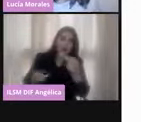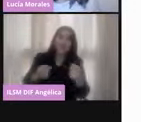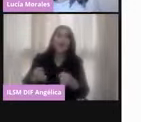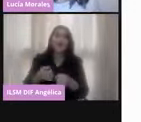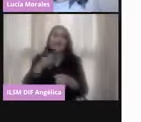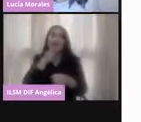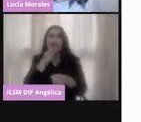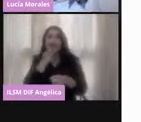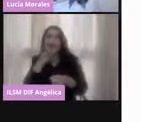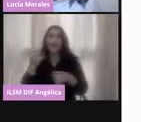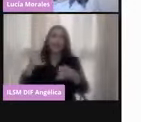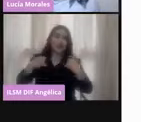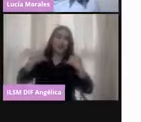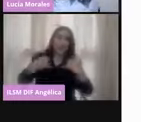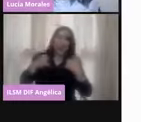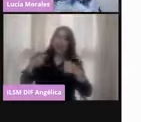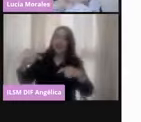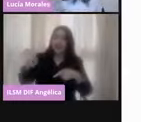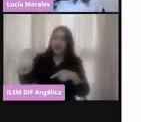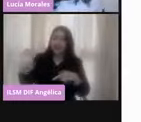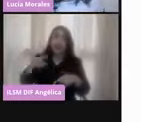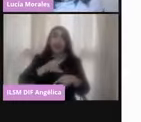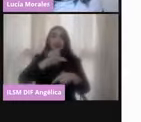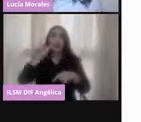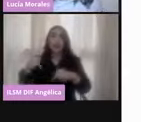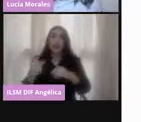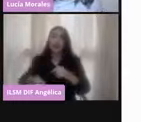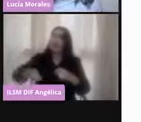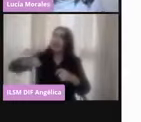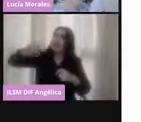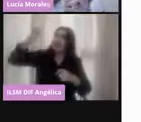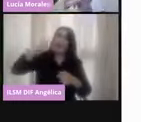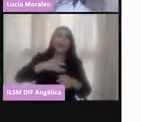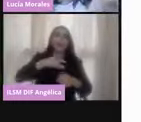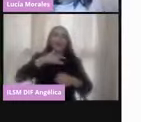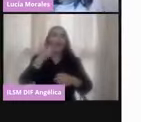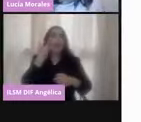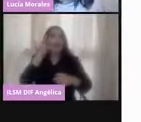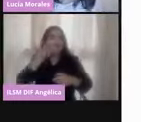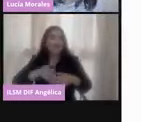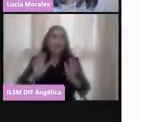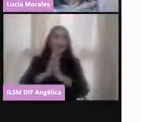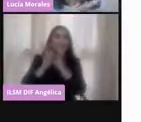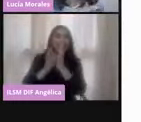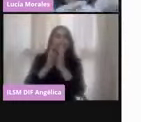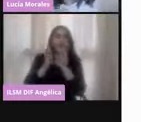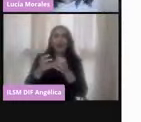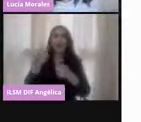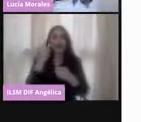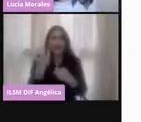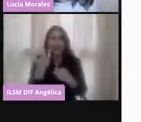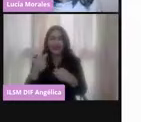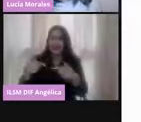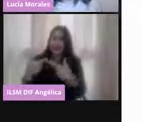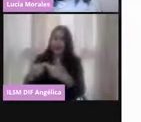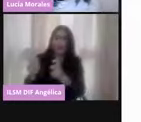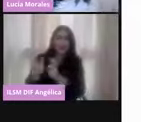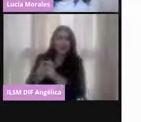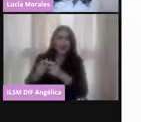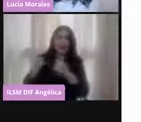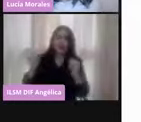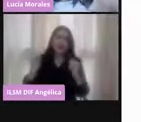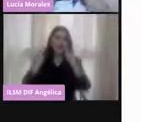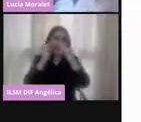participar como funcionario de Casilla. Entonces, este tipo de experiencias, este tipo de espacios que hablimos de las distintas instituciones,